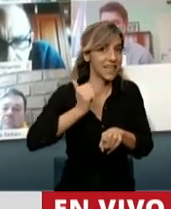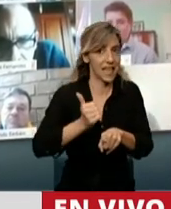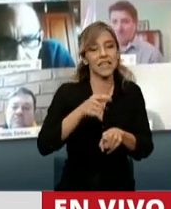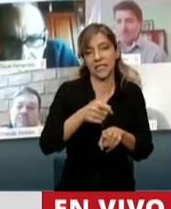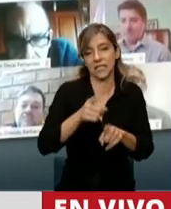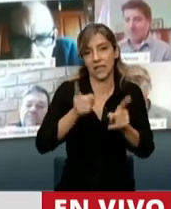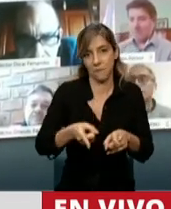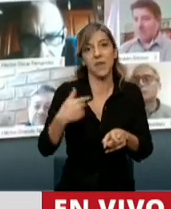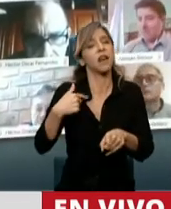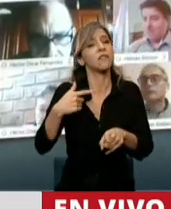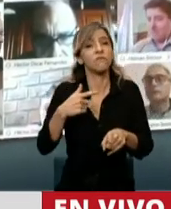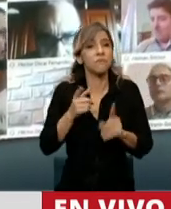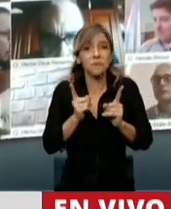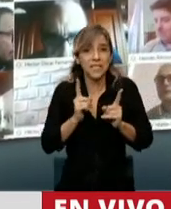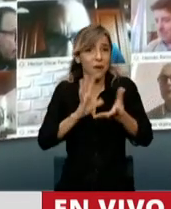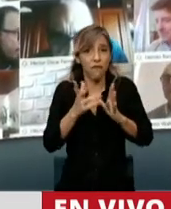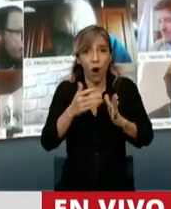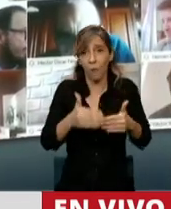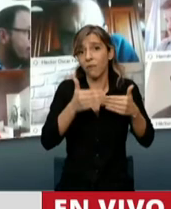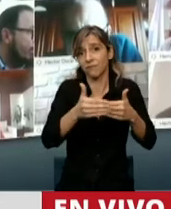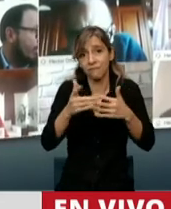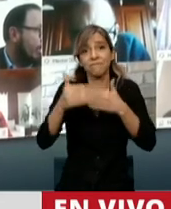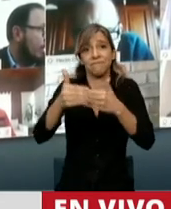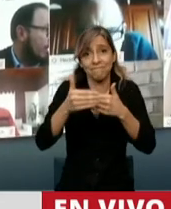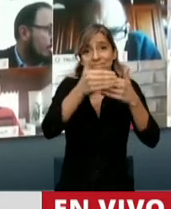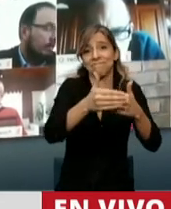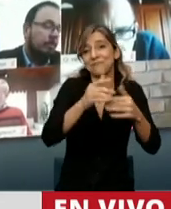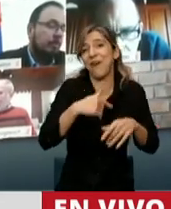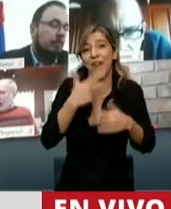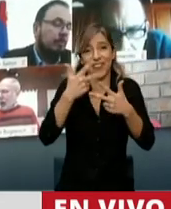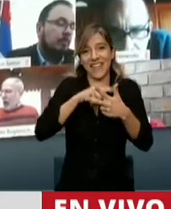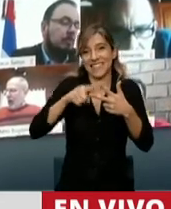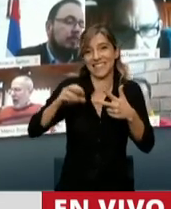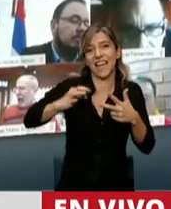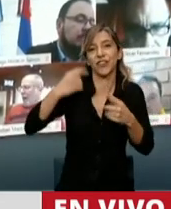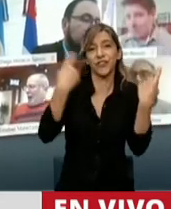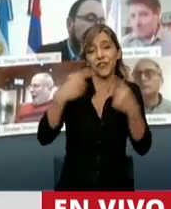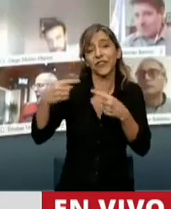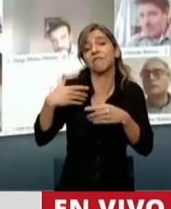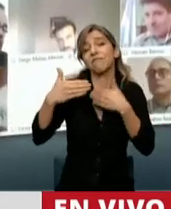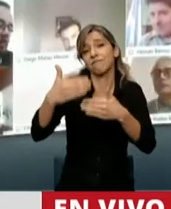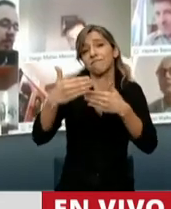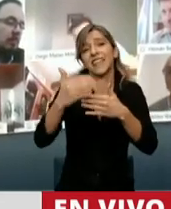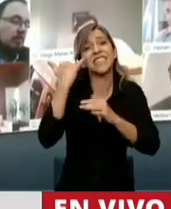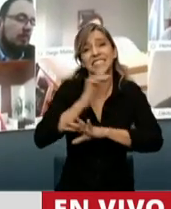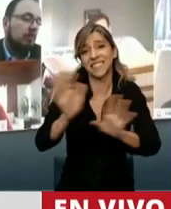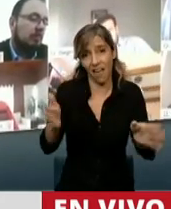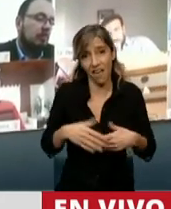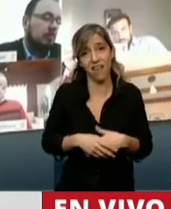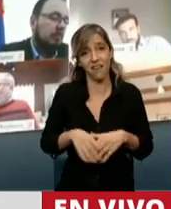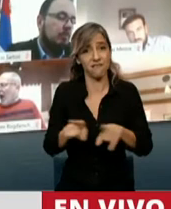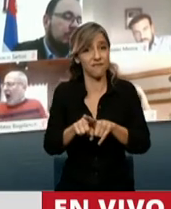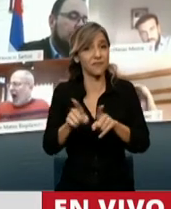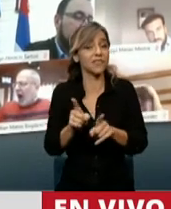impositivo. También se está hablando del tema quiebras. Déjenme decirle, señor